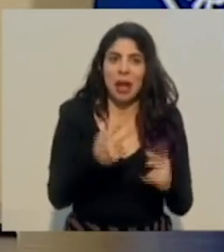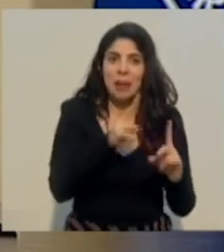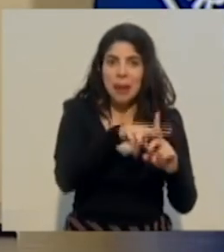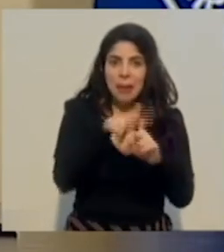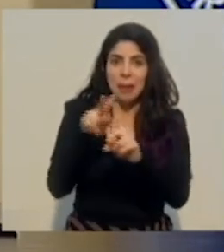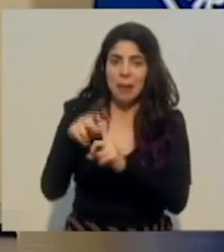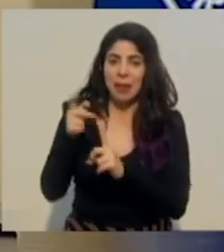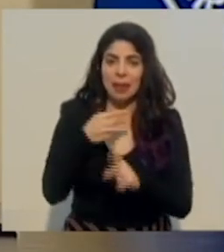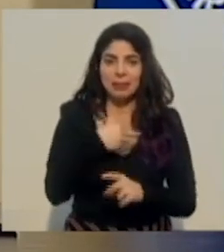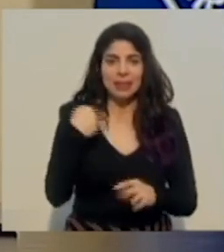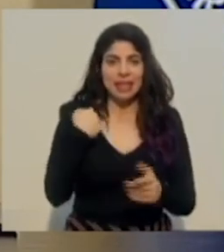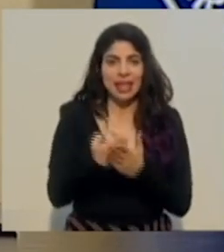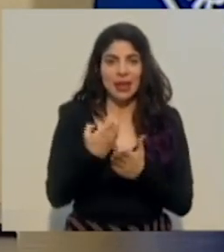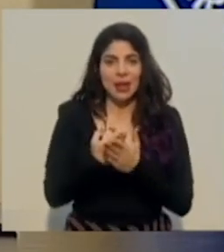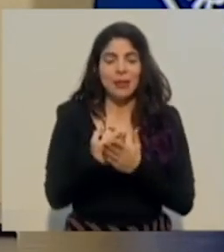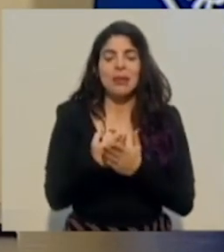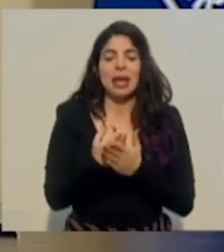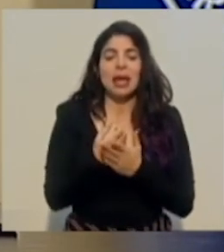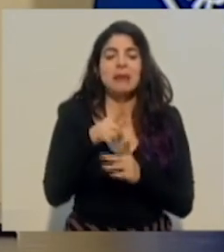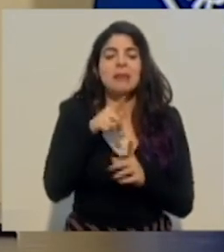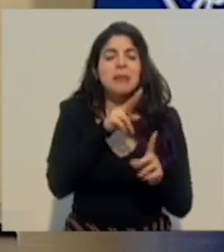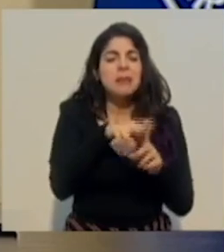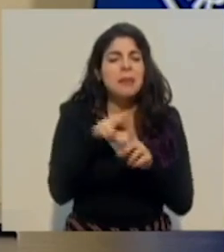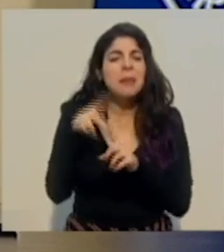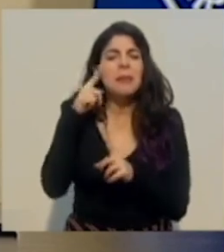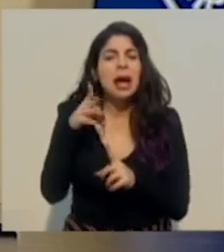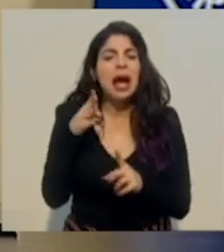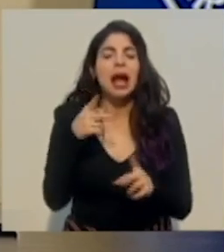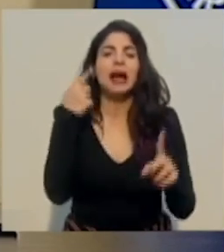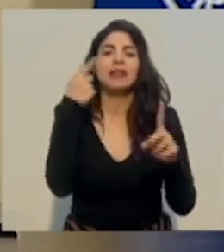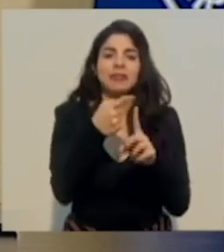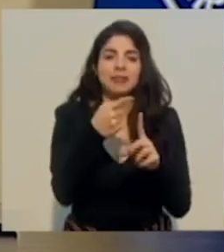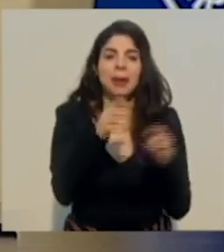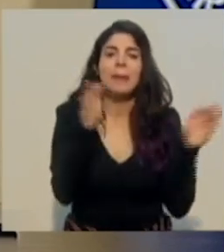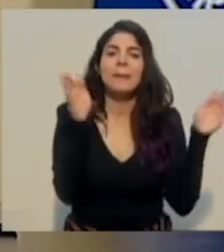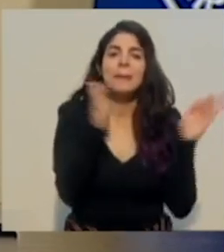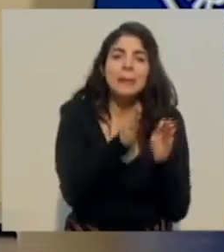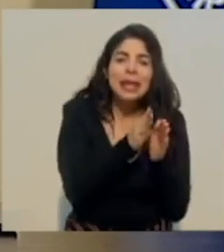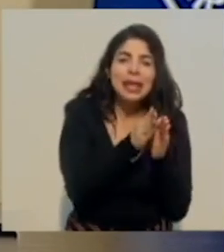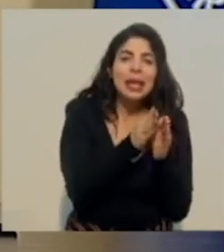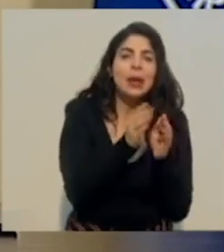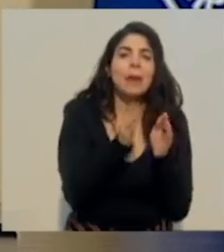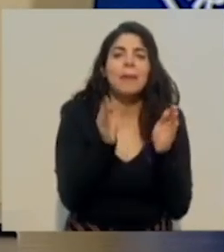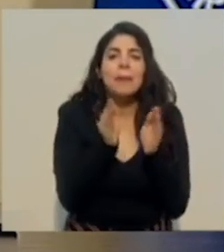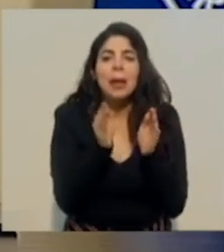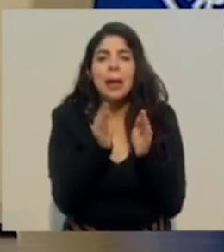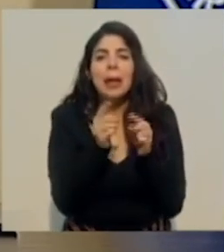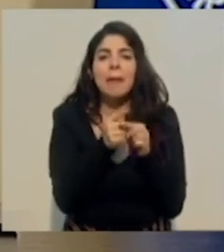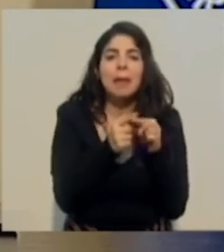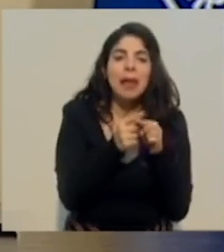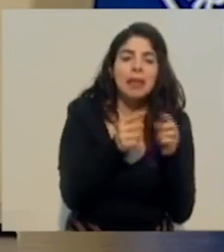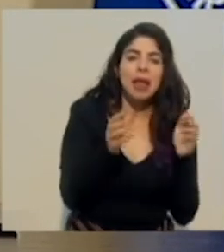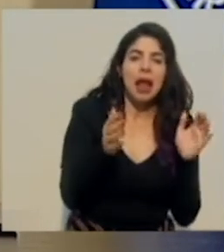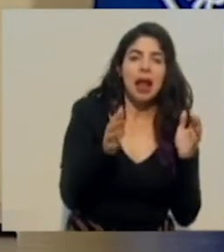específicamente para el sector micro, pequeña, mediana empresa, de todos los ámbitos, comercios, servicios y la